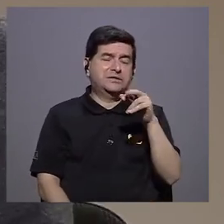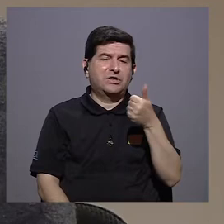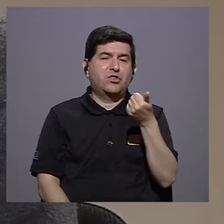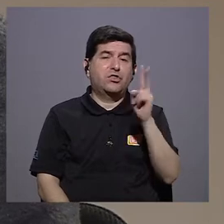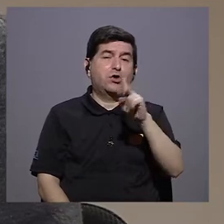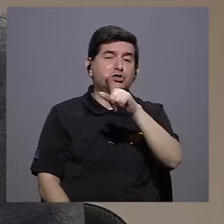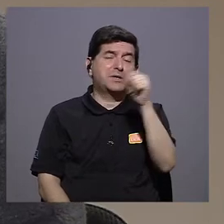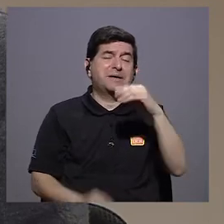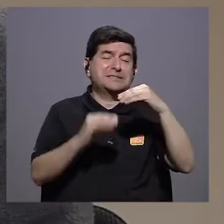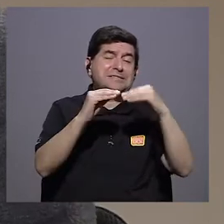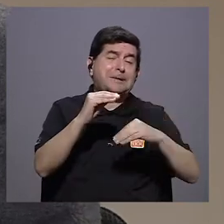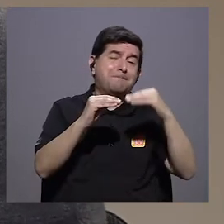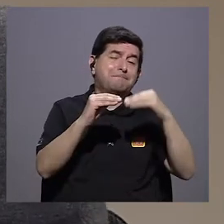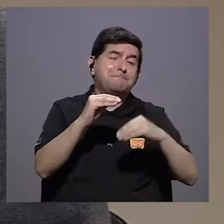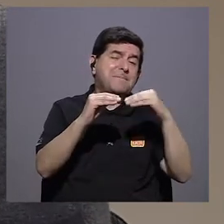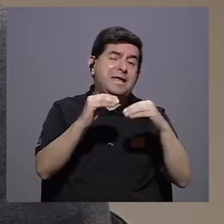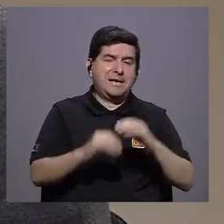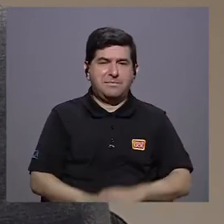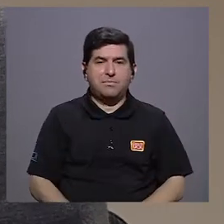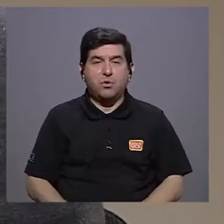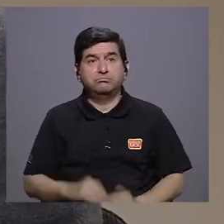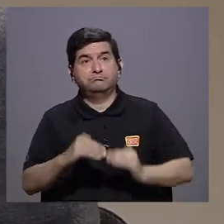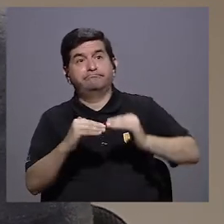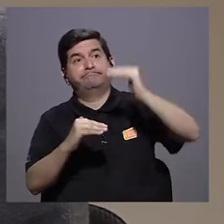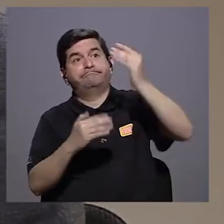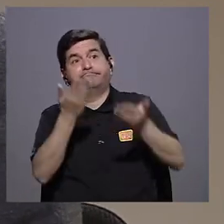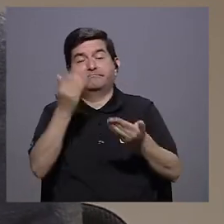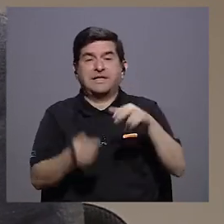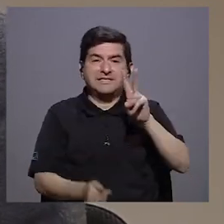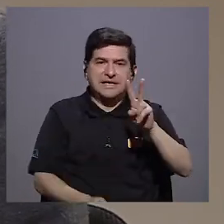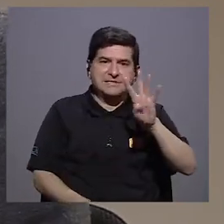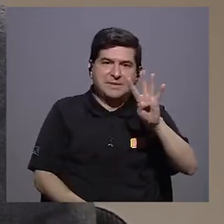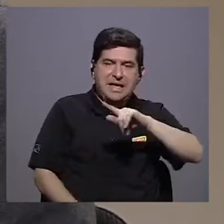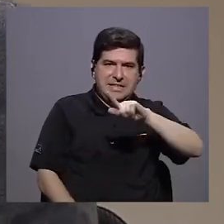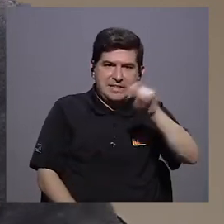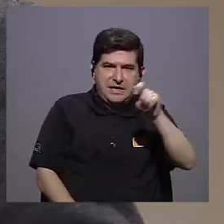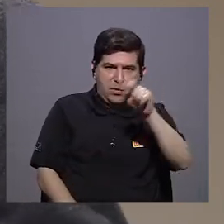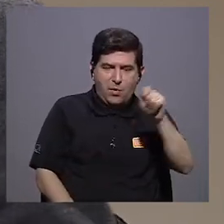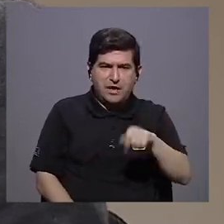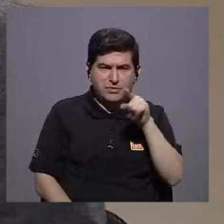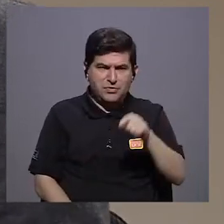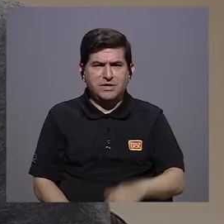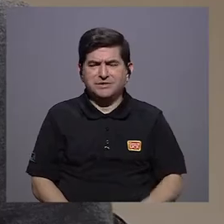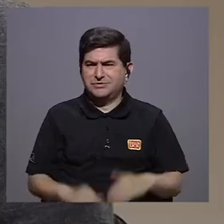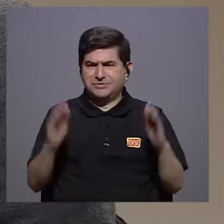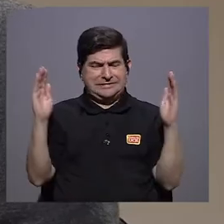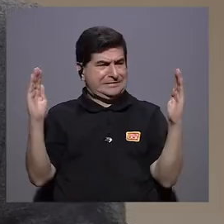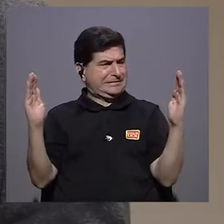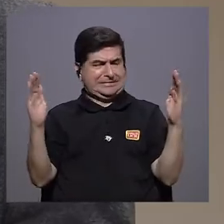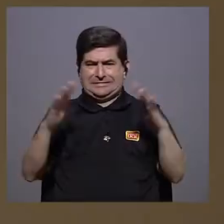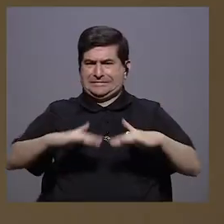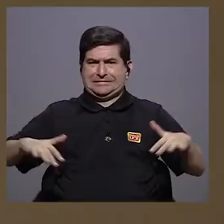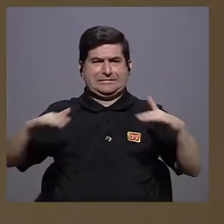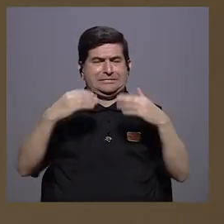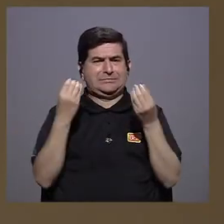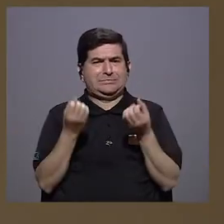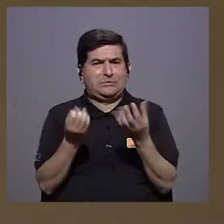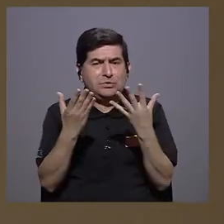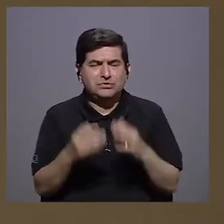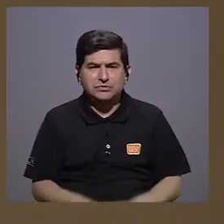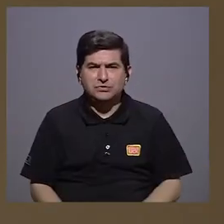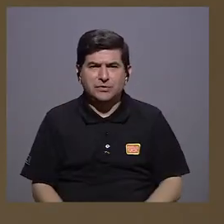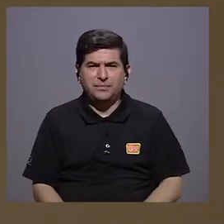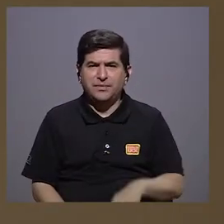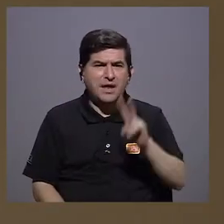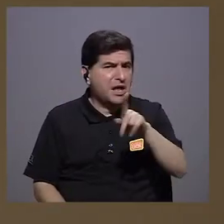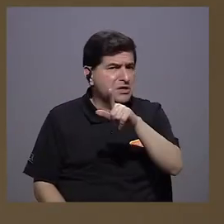mínimo de 12 meses, mínimo ahorita, ¿verdad? Y un máximo probablemente de 24, pero eso es un rango muy amplio, ¿verdad? No estamos hablando de